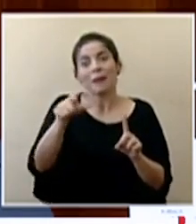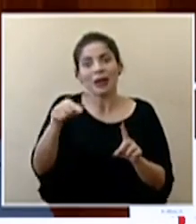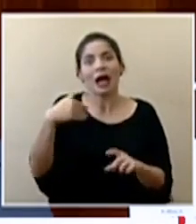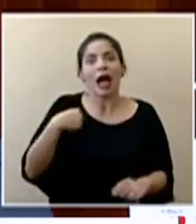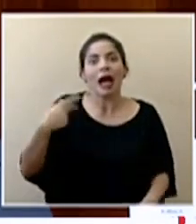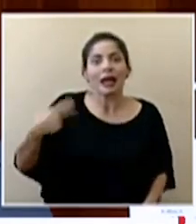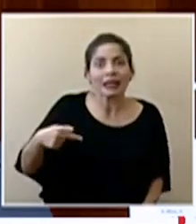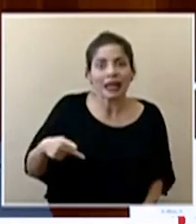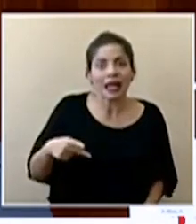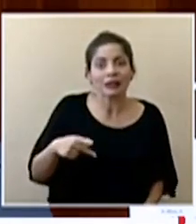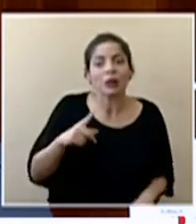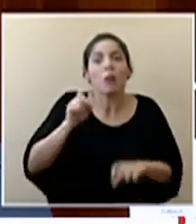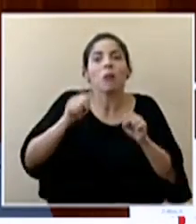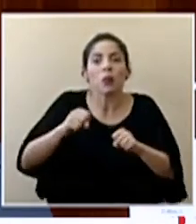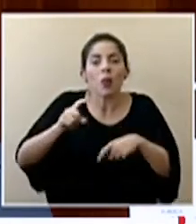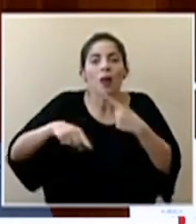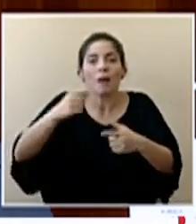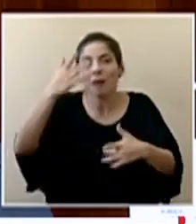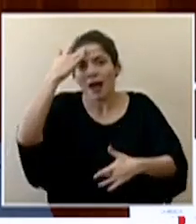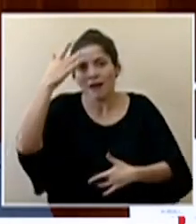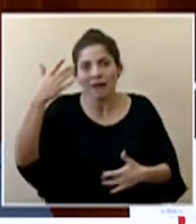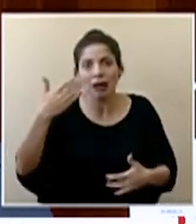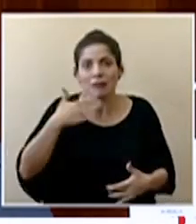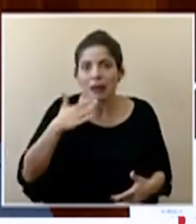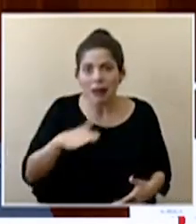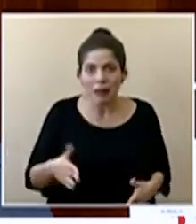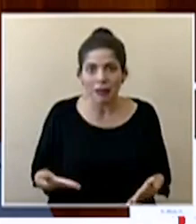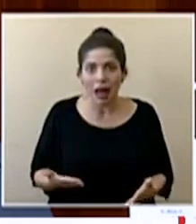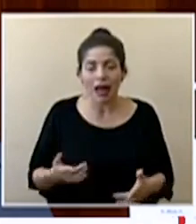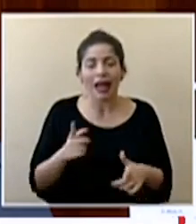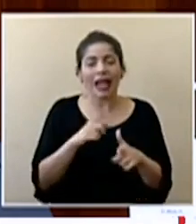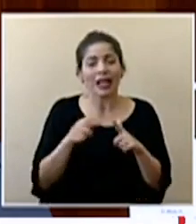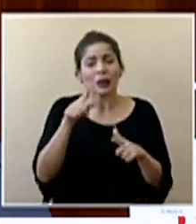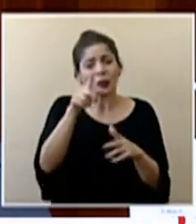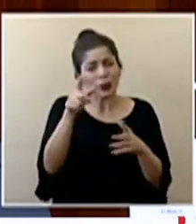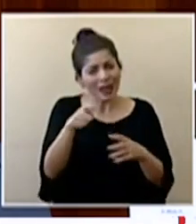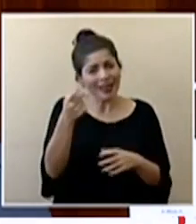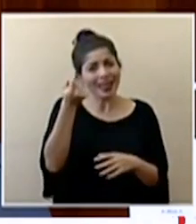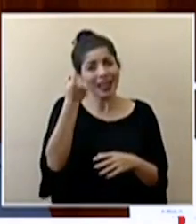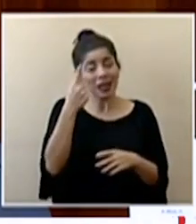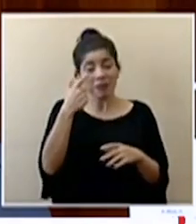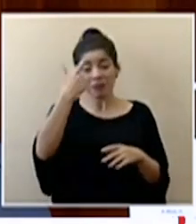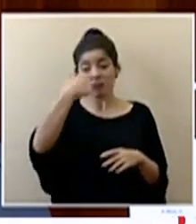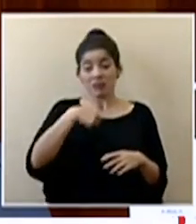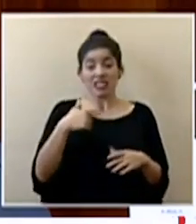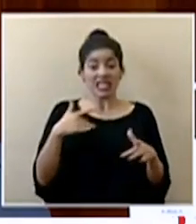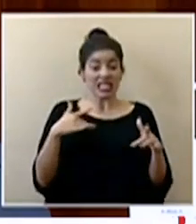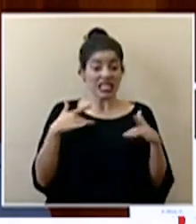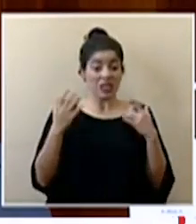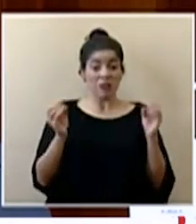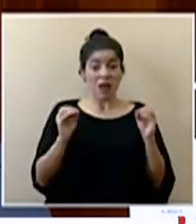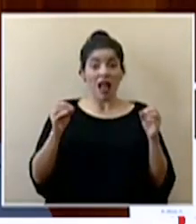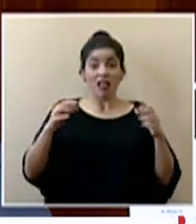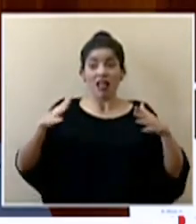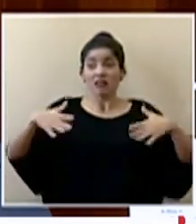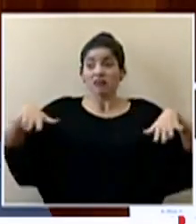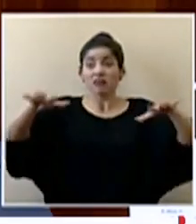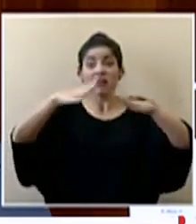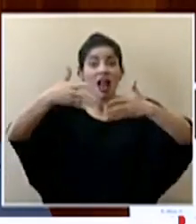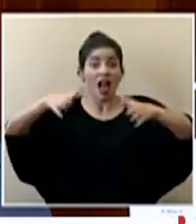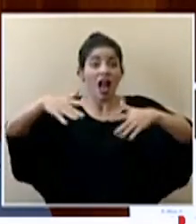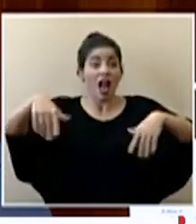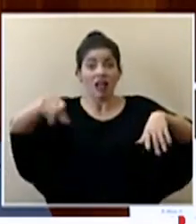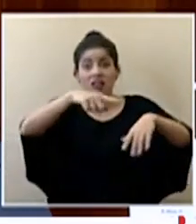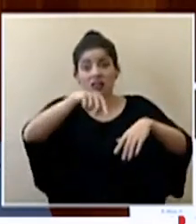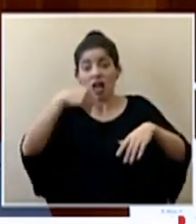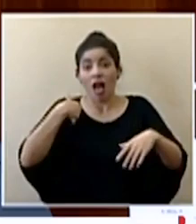riesgo y que van a enfermar gravemente yo creo que se entienda que esas personas sin síntomas están ahí afuera y que